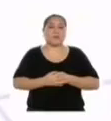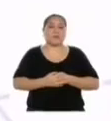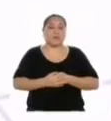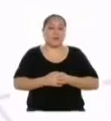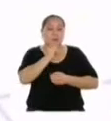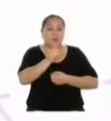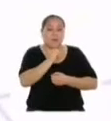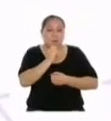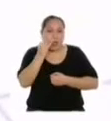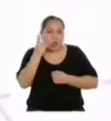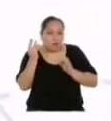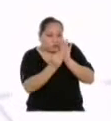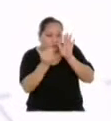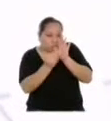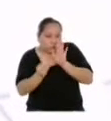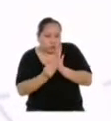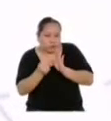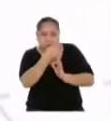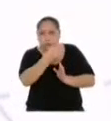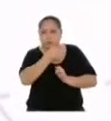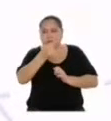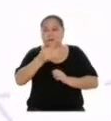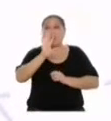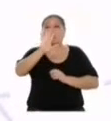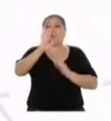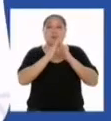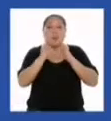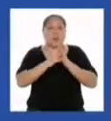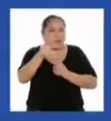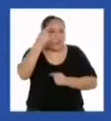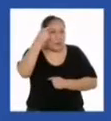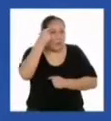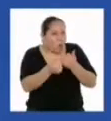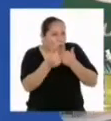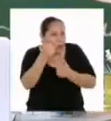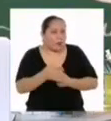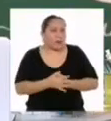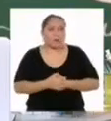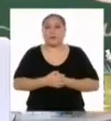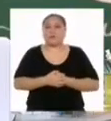Aún faltan algunos detalles, Yanira. ¿En sus casas se les ocurre cuál?